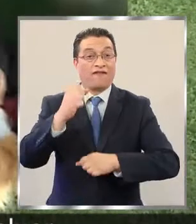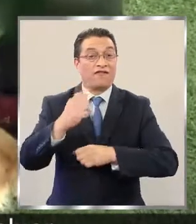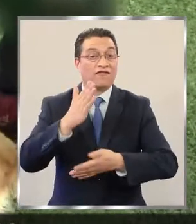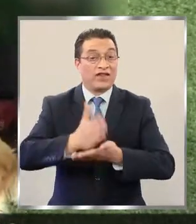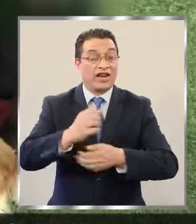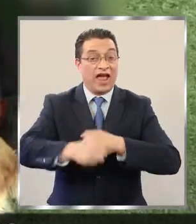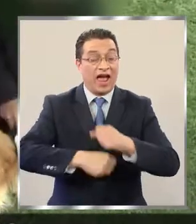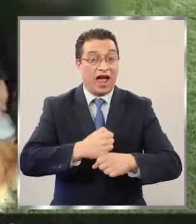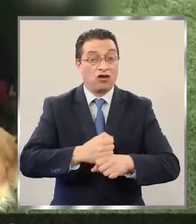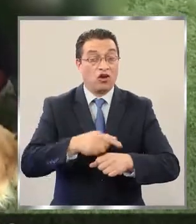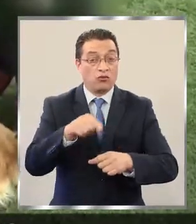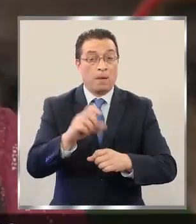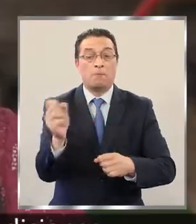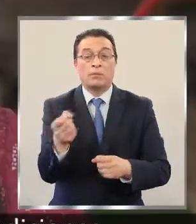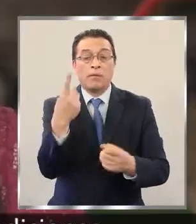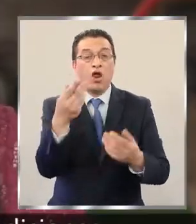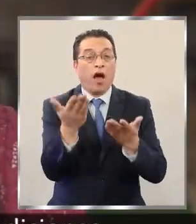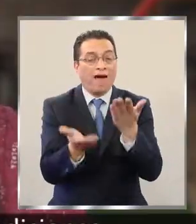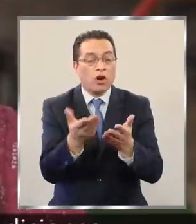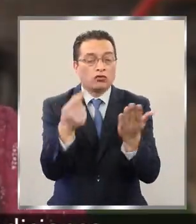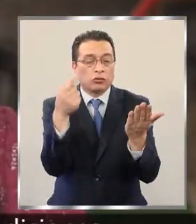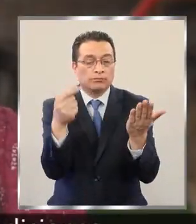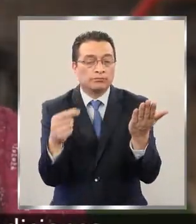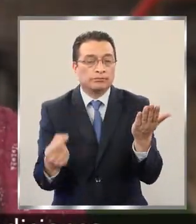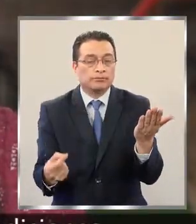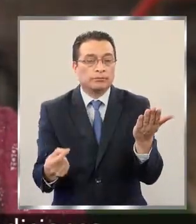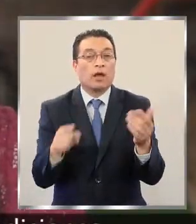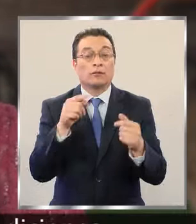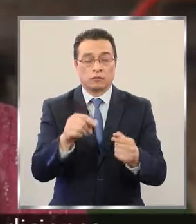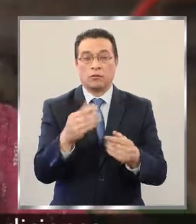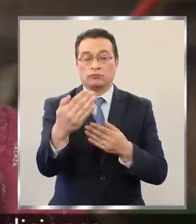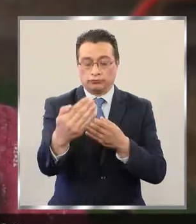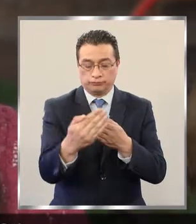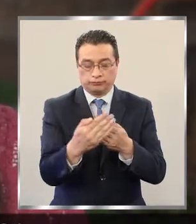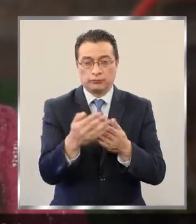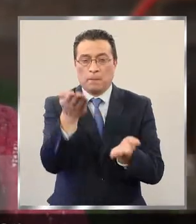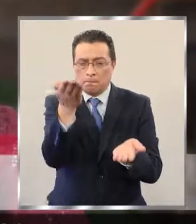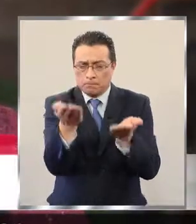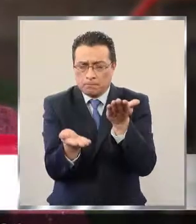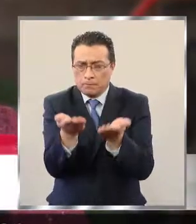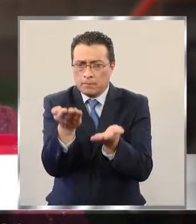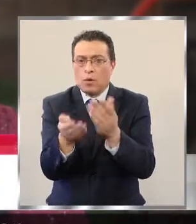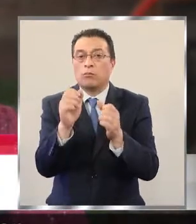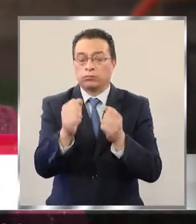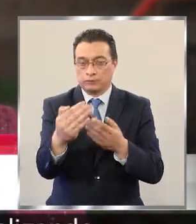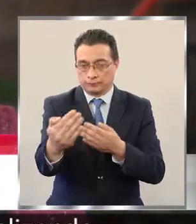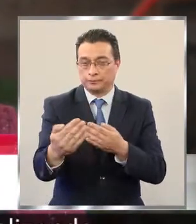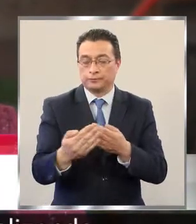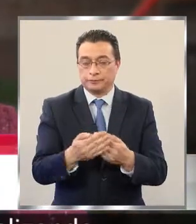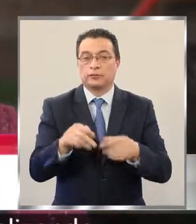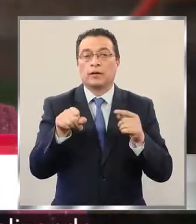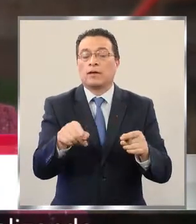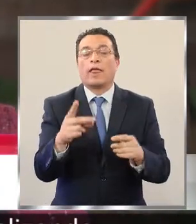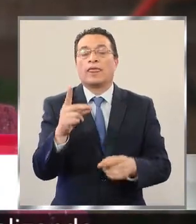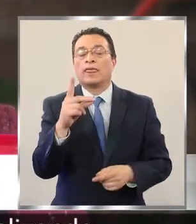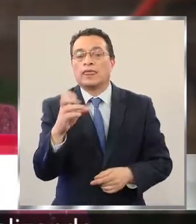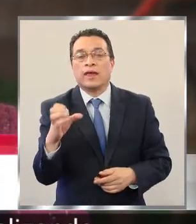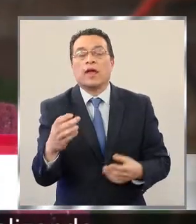para evaluar los primeros resultados. Conversar sobre posibles mediciones que se pudieran realizar de